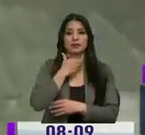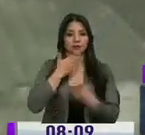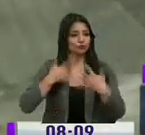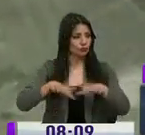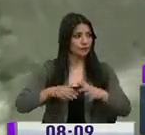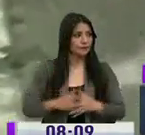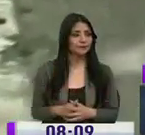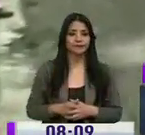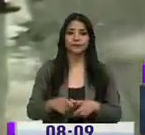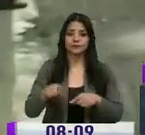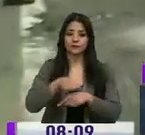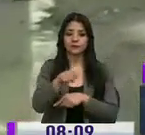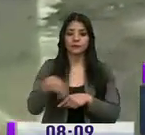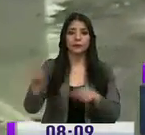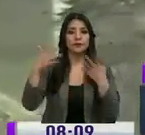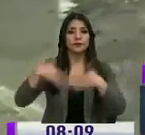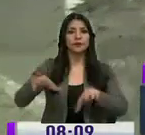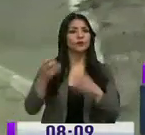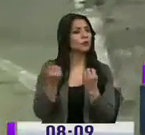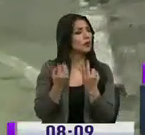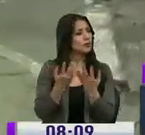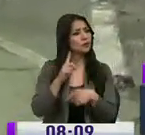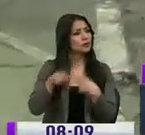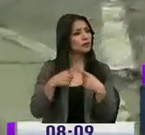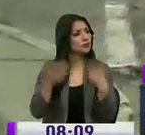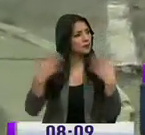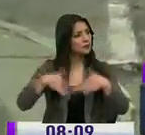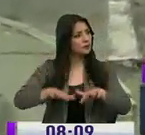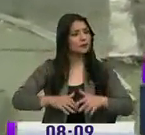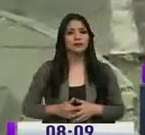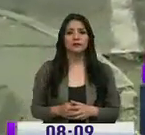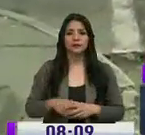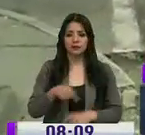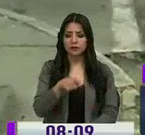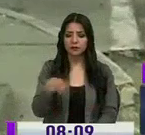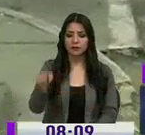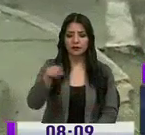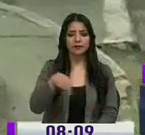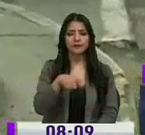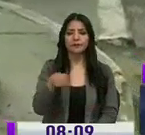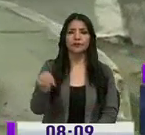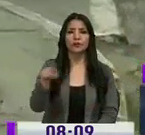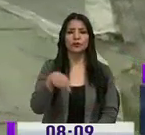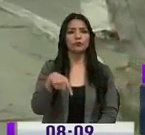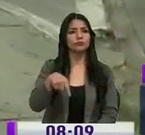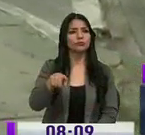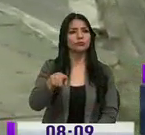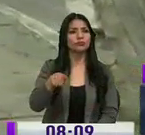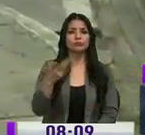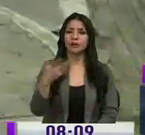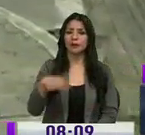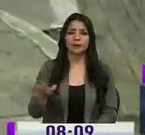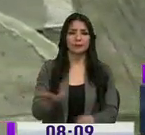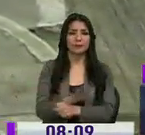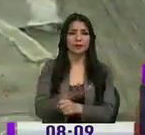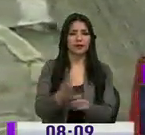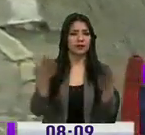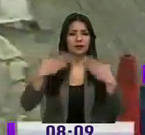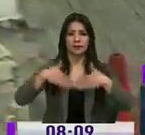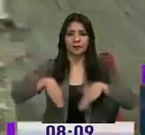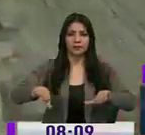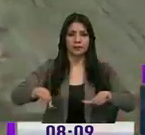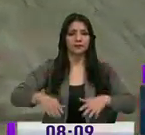¿El sector del trébol cuándo concluirá? El sector del trébol en los próximos días ya tendríamos terminado